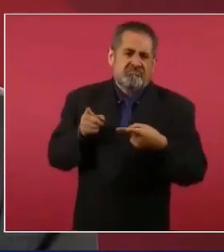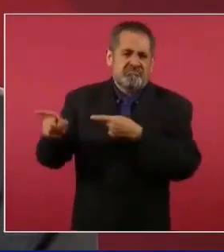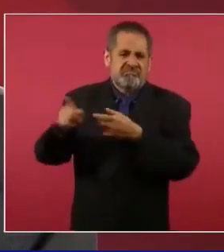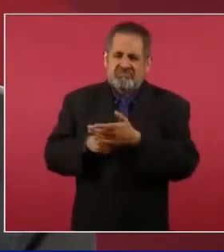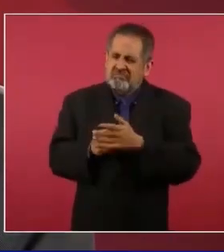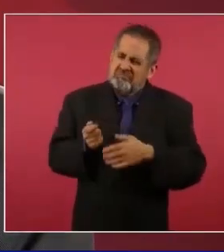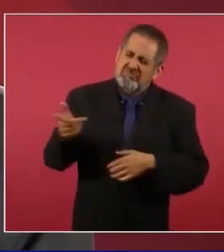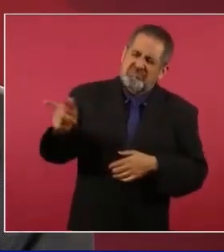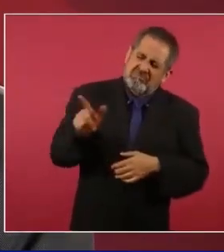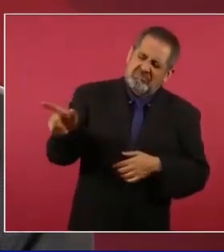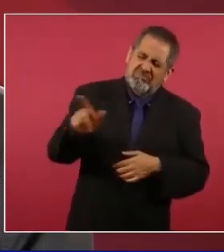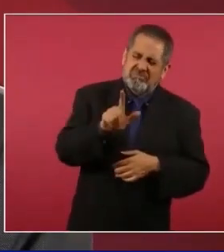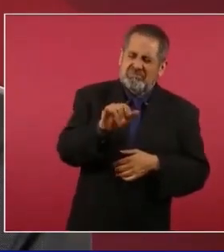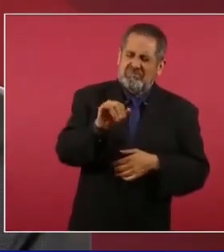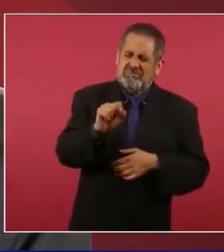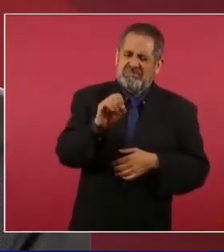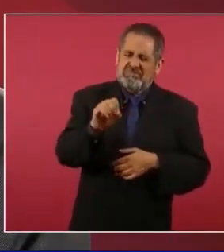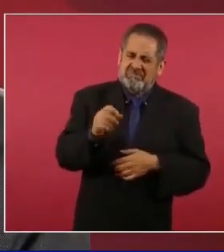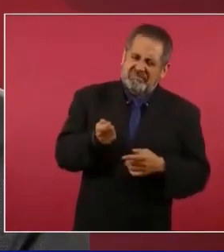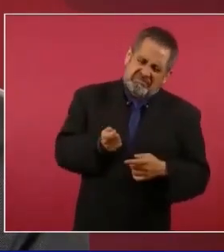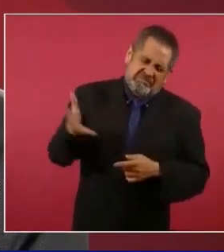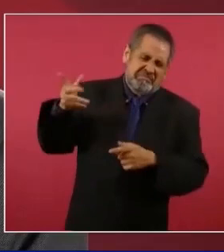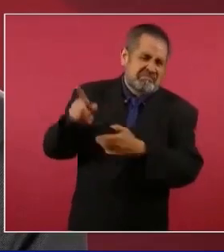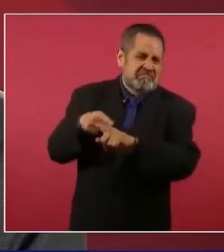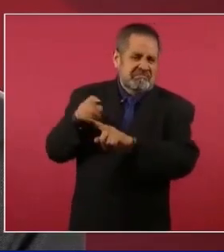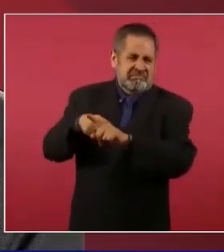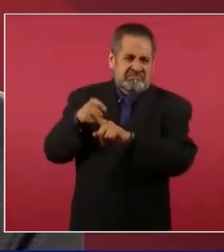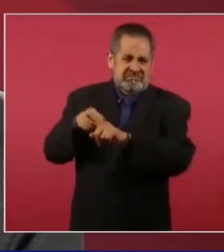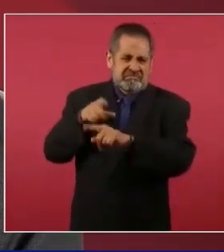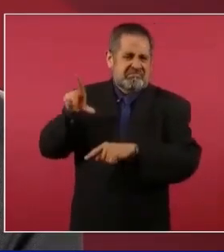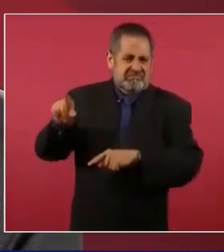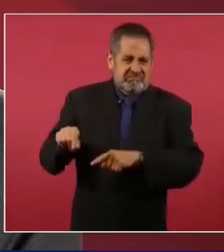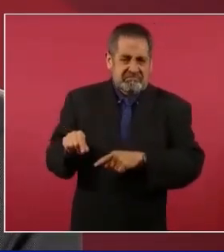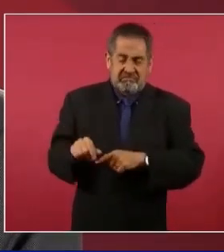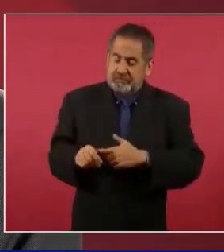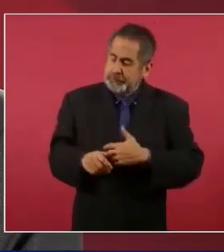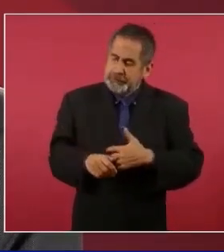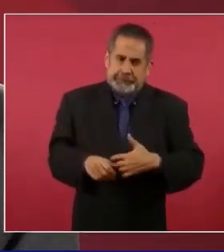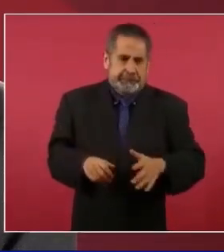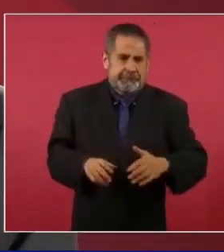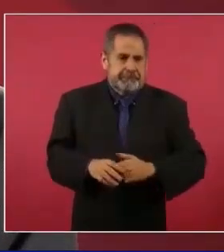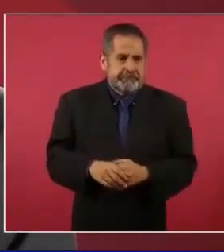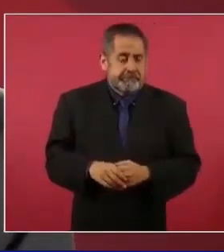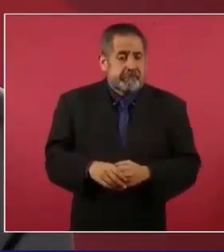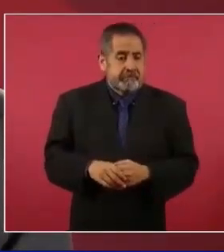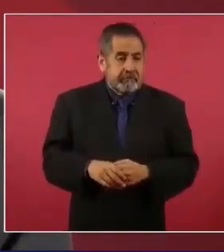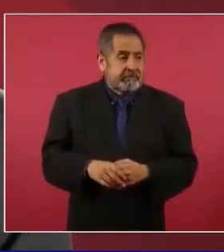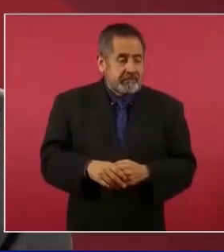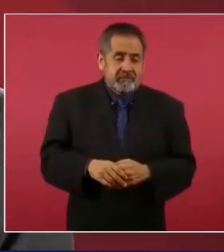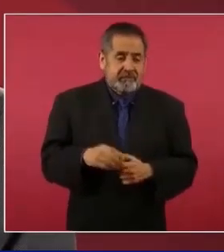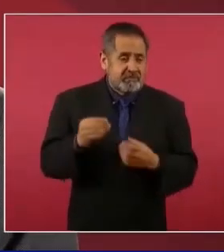lisos, todo eso.